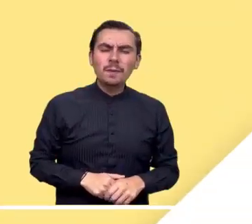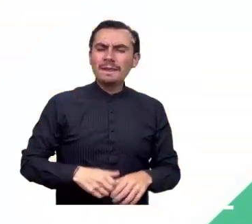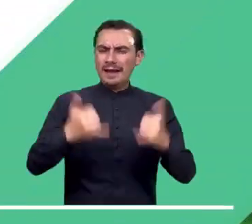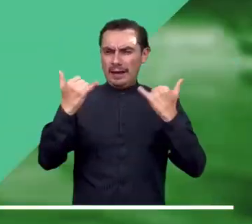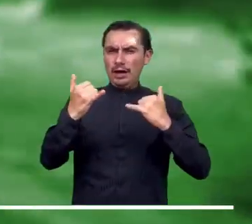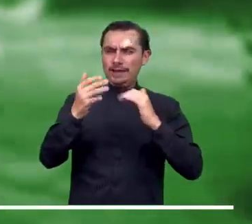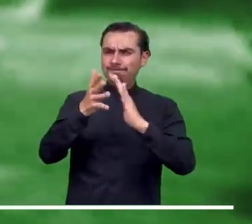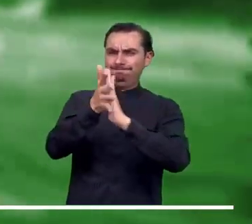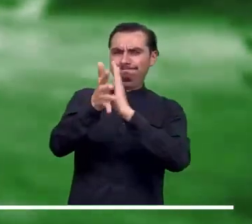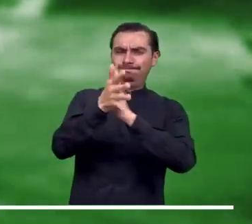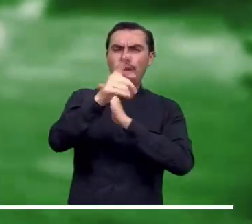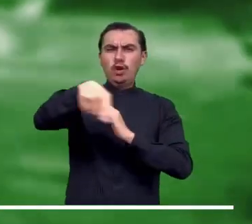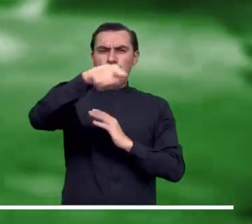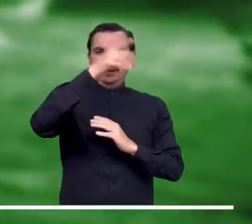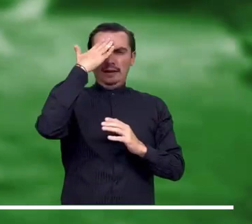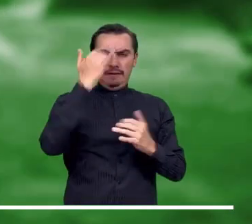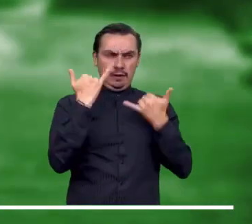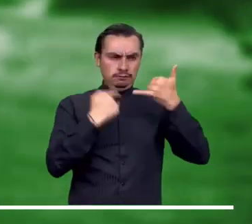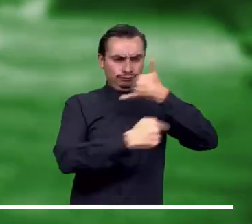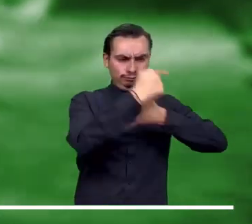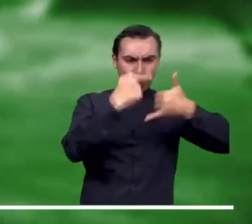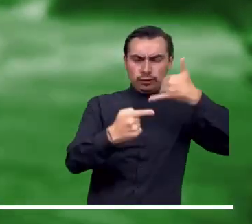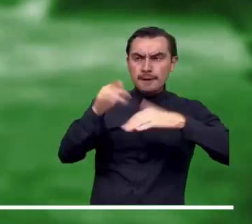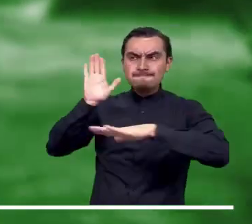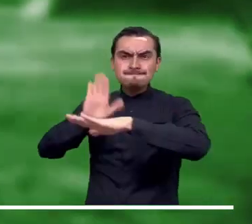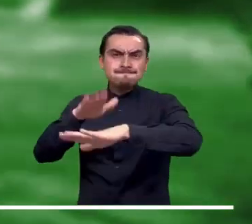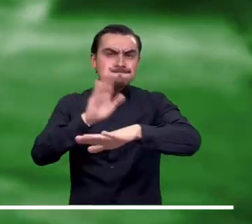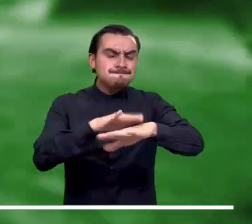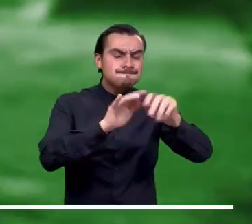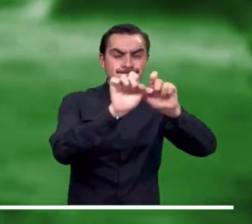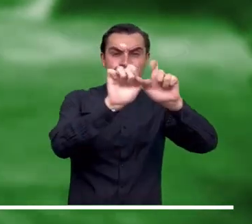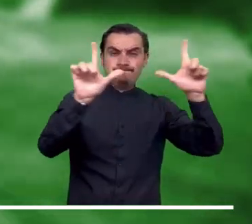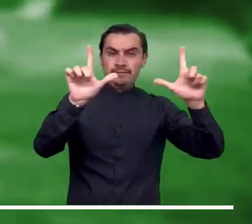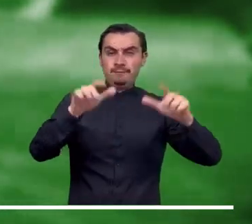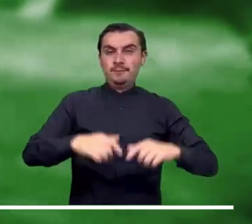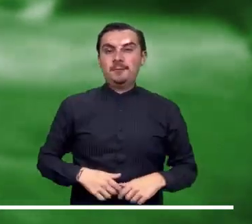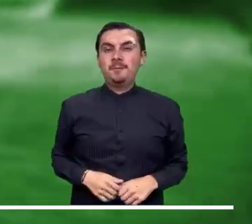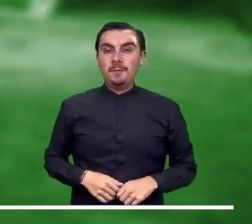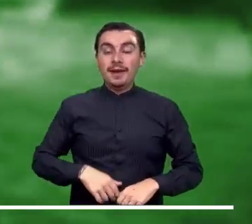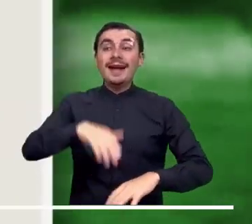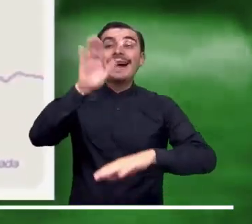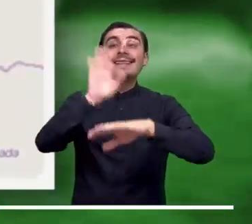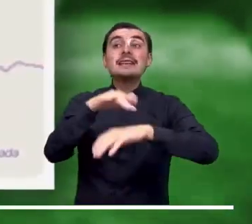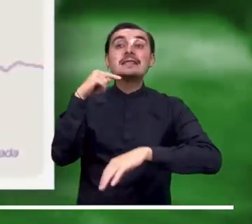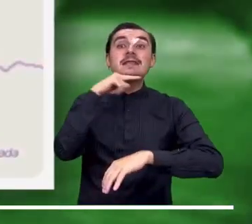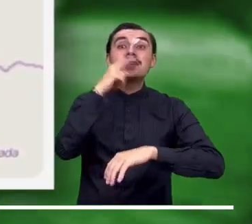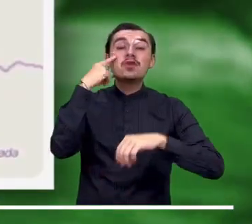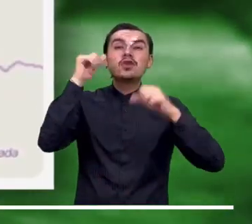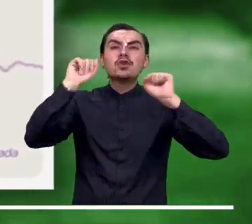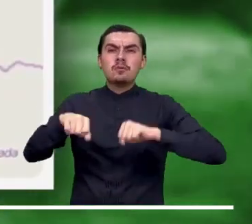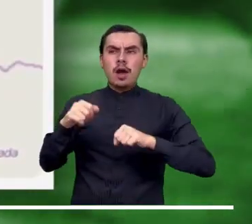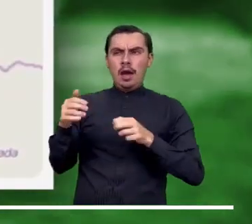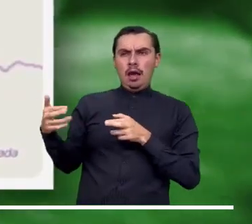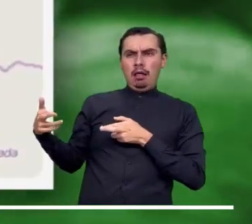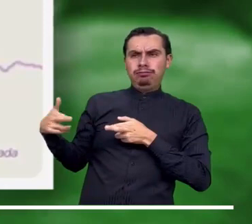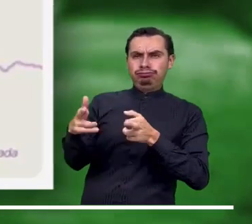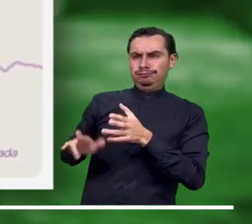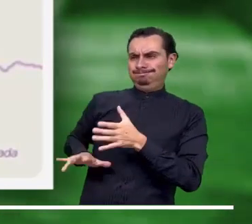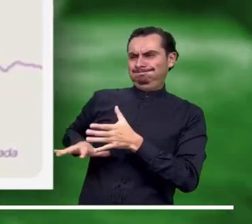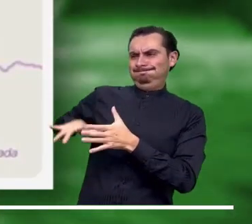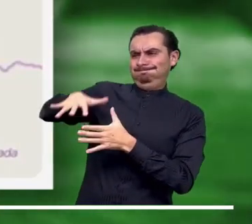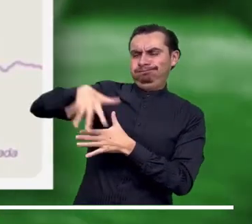En este segmento les presentamos un breve resumen de las alertas que se encuentran activas. Alerta roja por